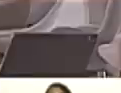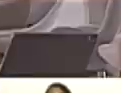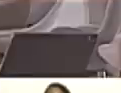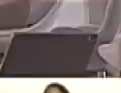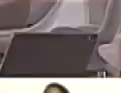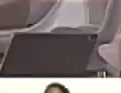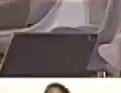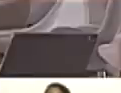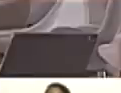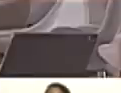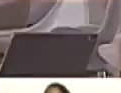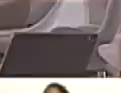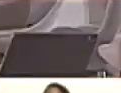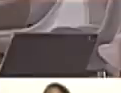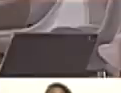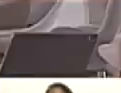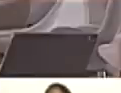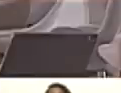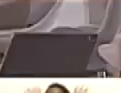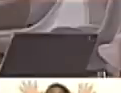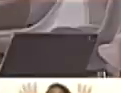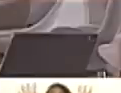Milagro y todos los planes,